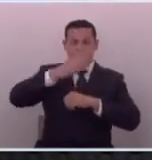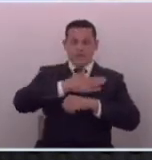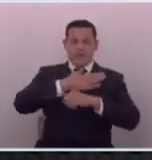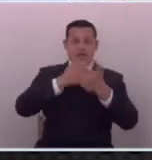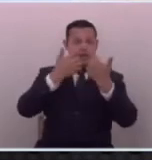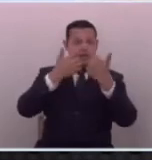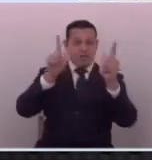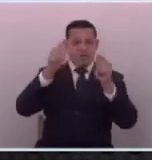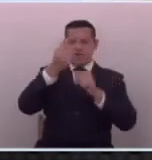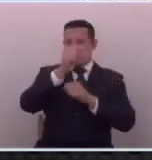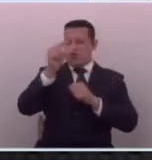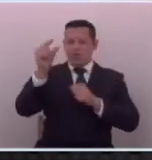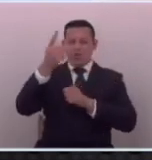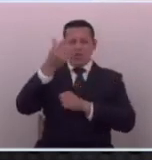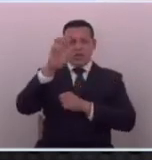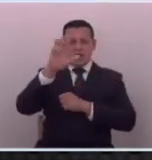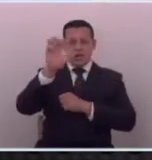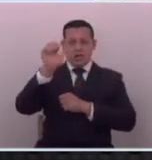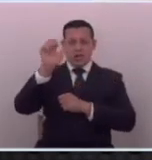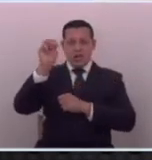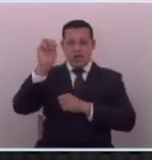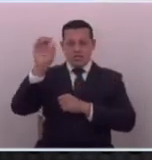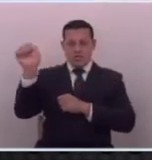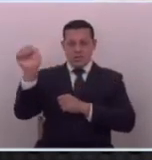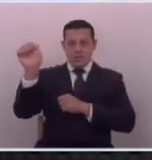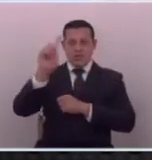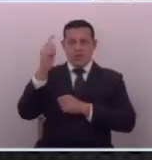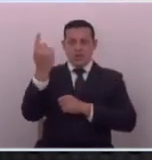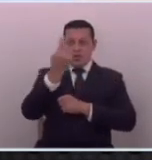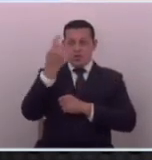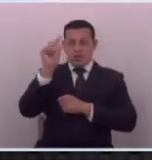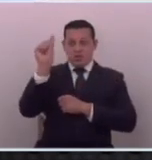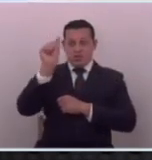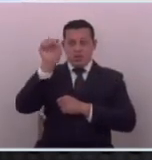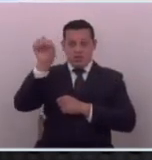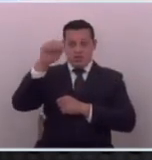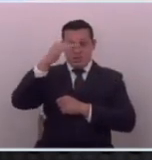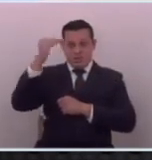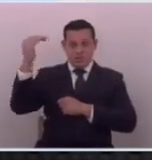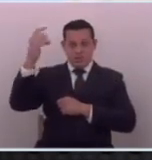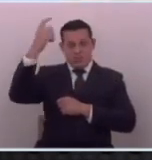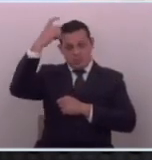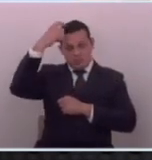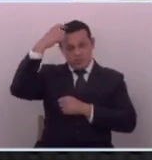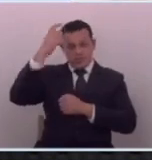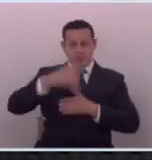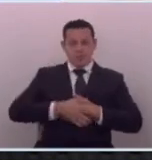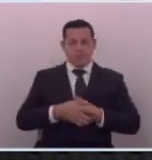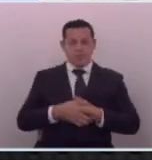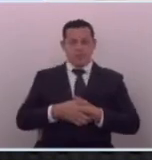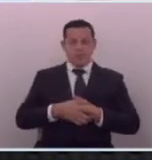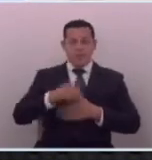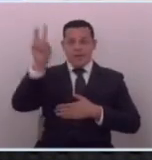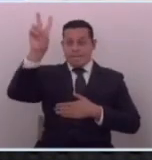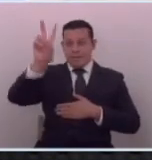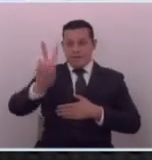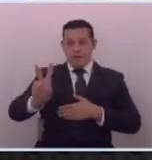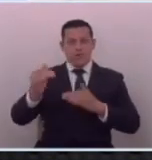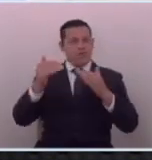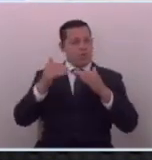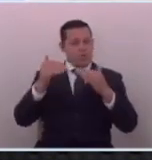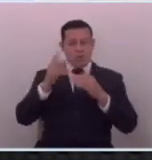se llama gran más lo único que está permitido en ese país hipócritas y en Venezuela igual